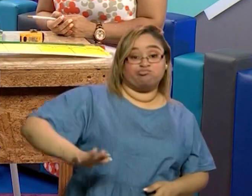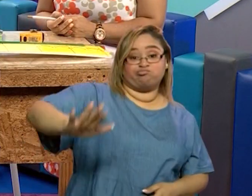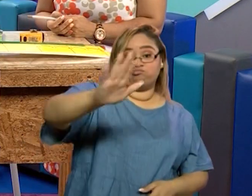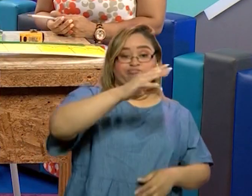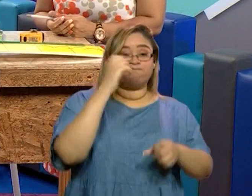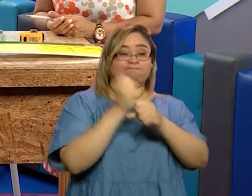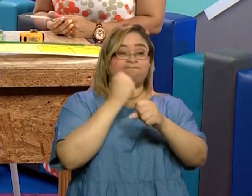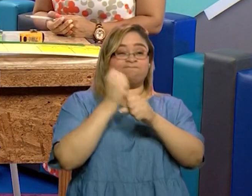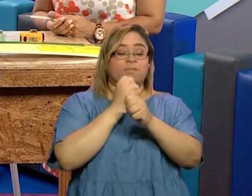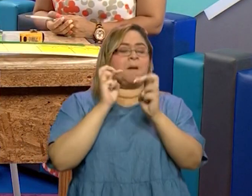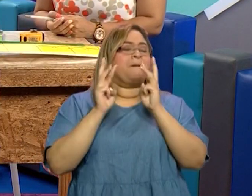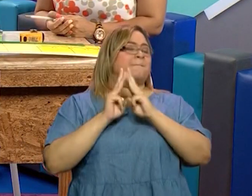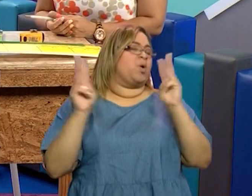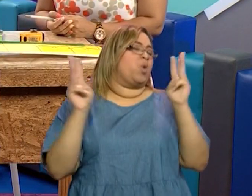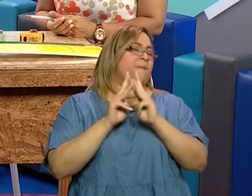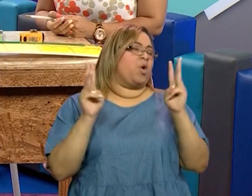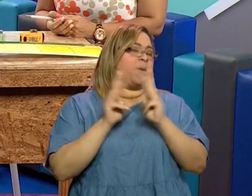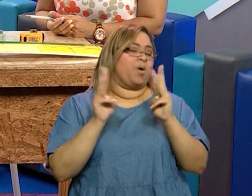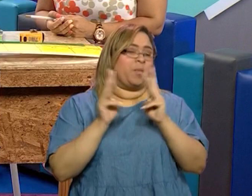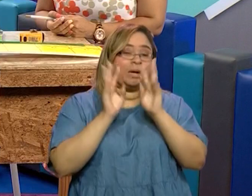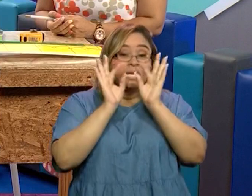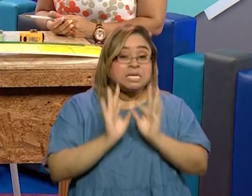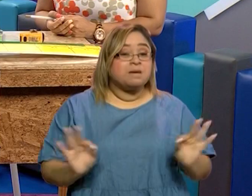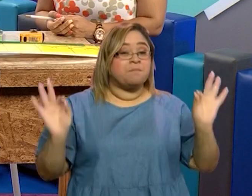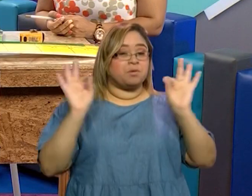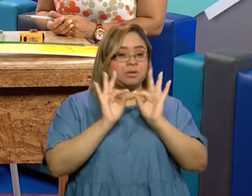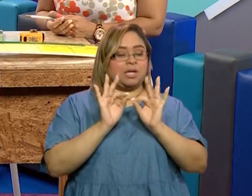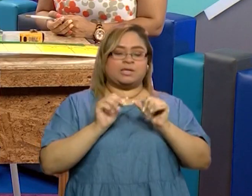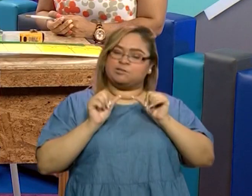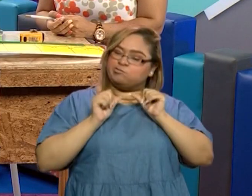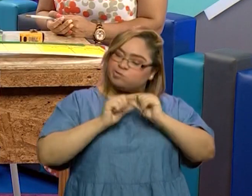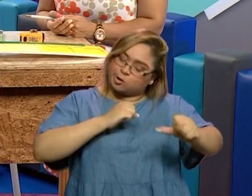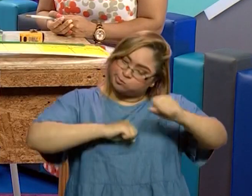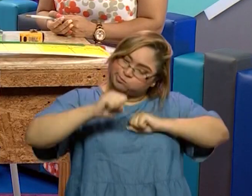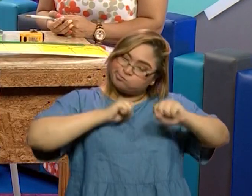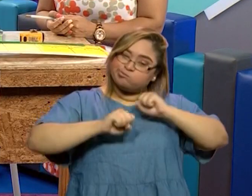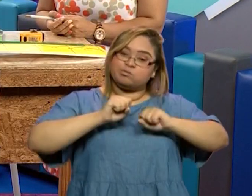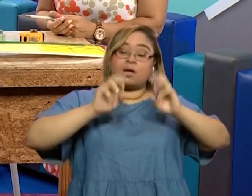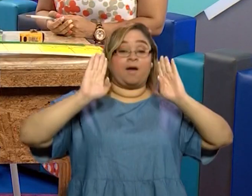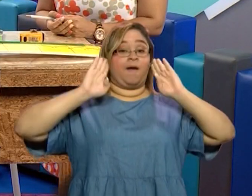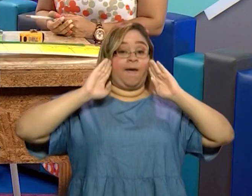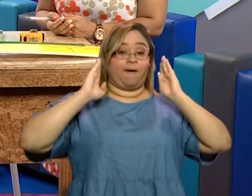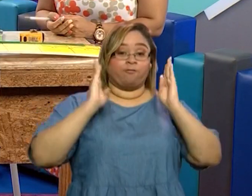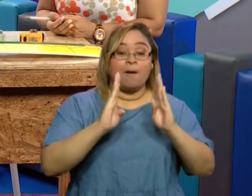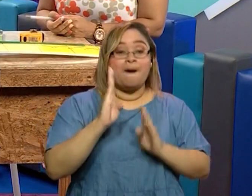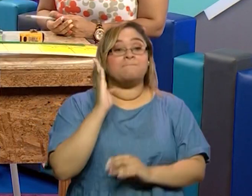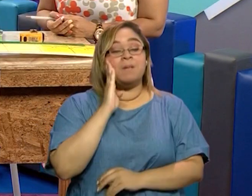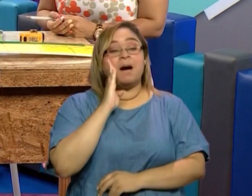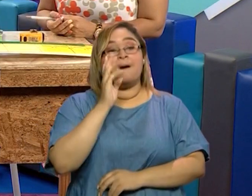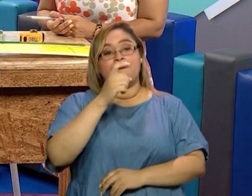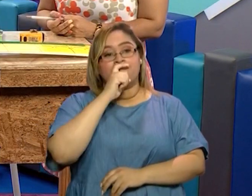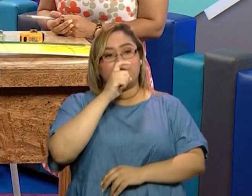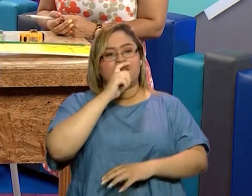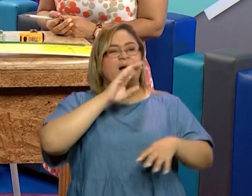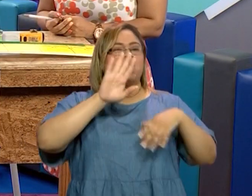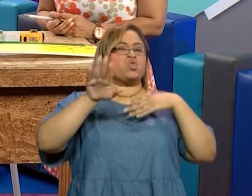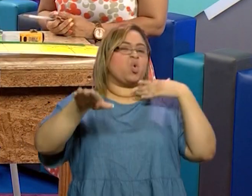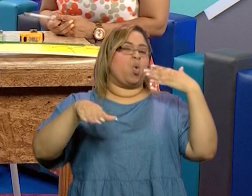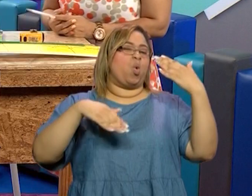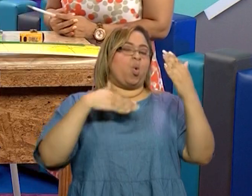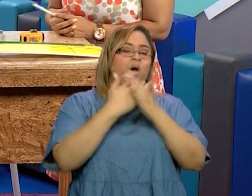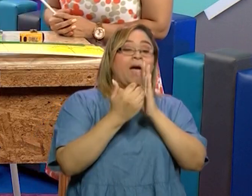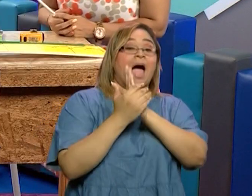muy pero muy gratificante continuemos esforzándonos y enfócate padre de familia en todas las que son las